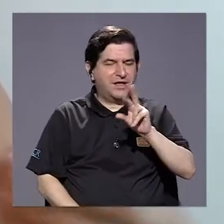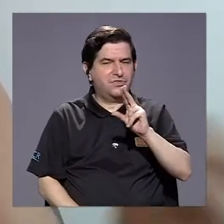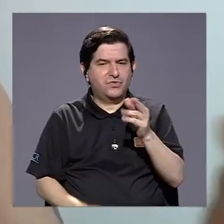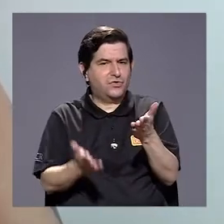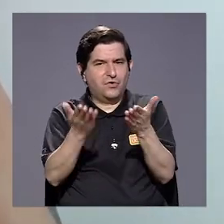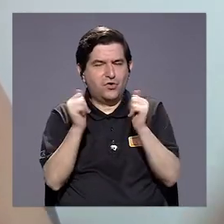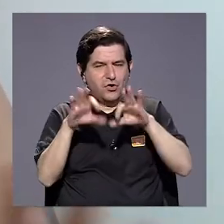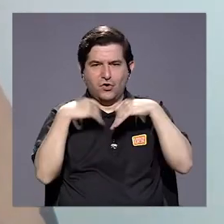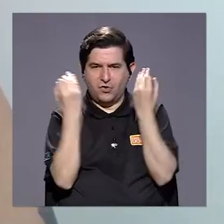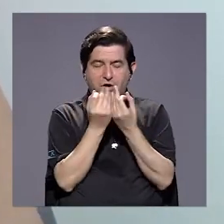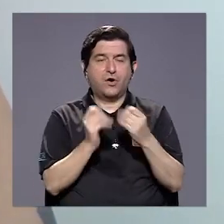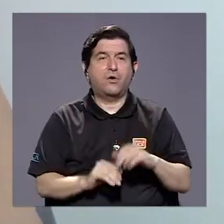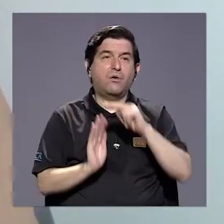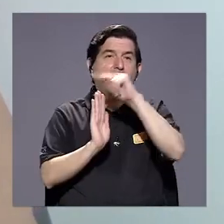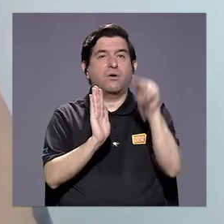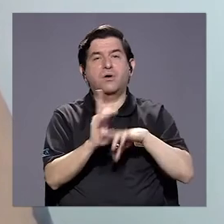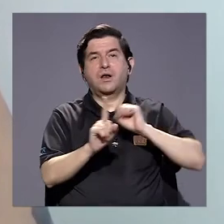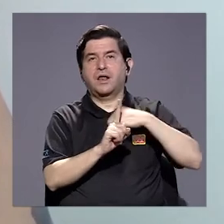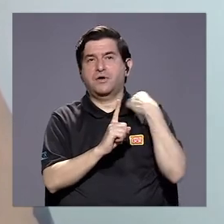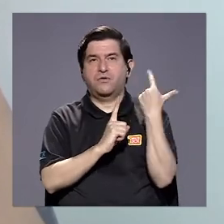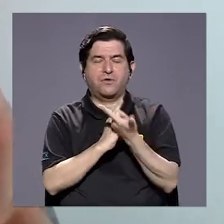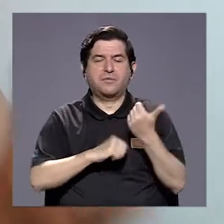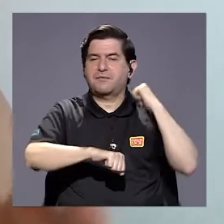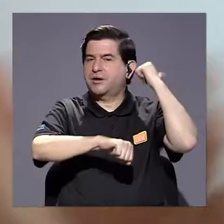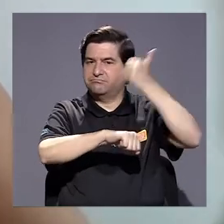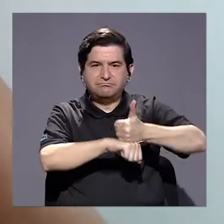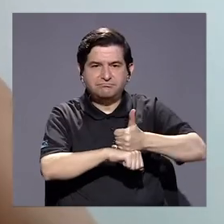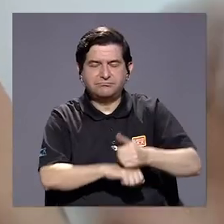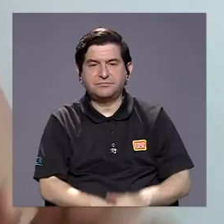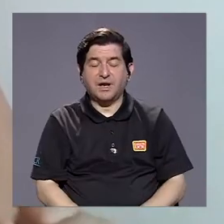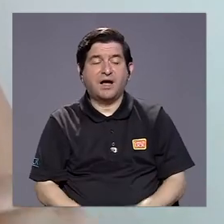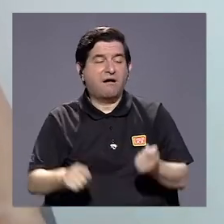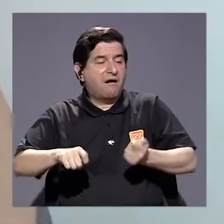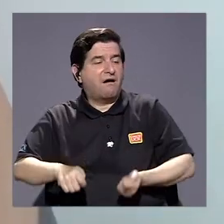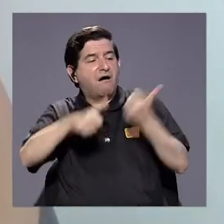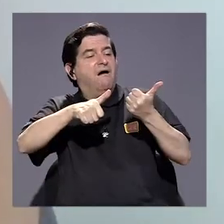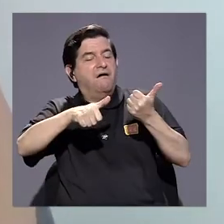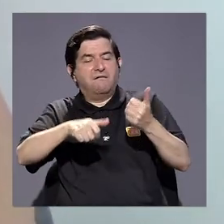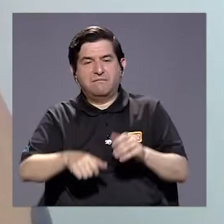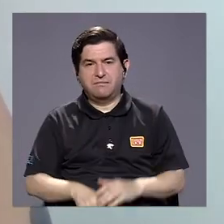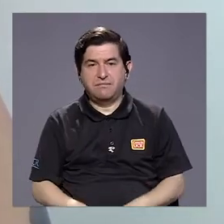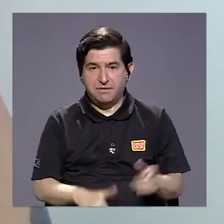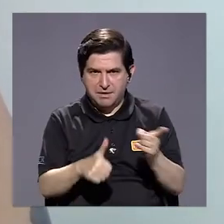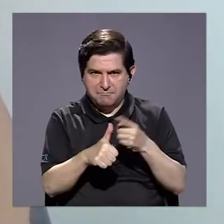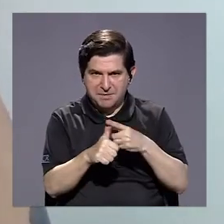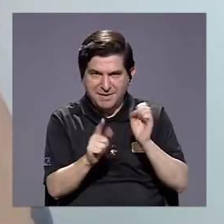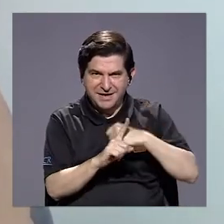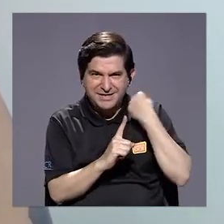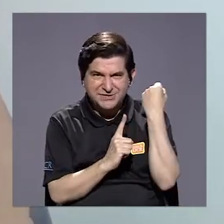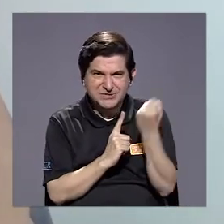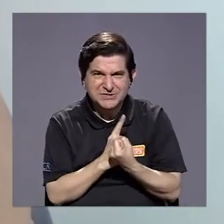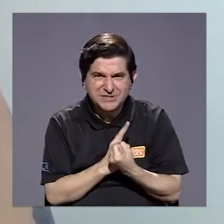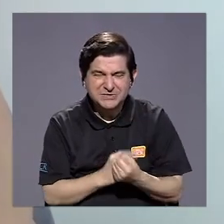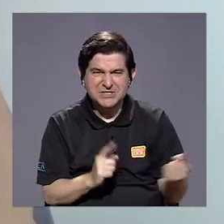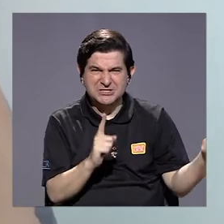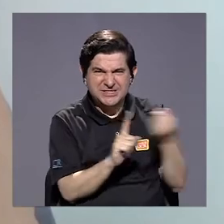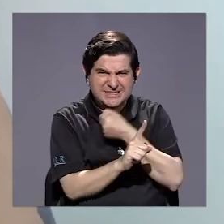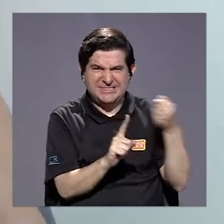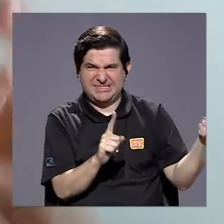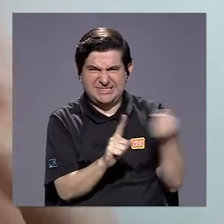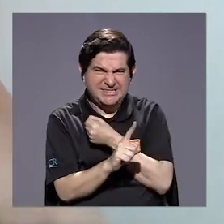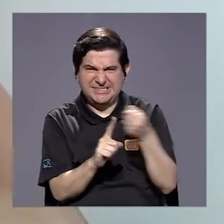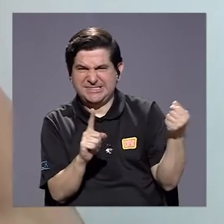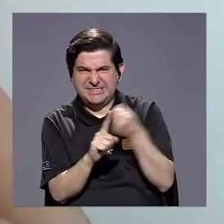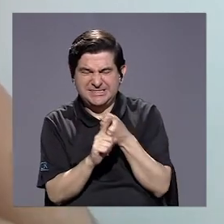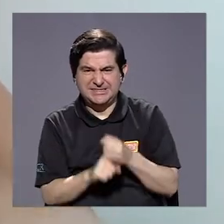o con los estándares sociales impuestos, pues se da la expulsión. Muchas veces se da primero una situación de violencia,